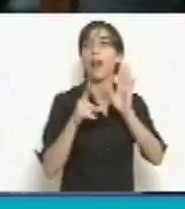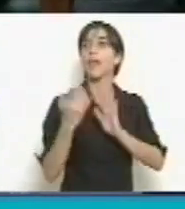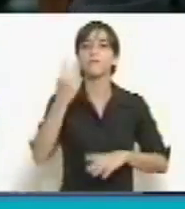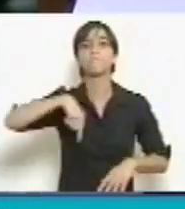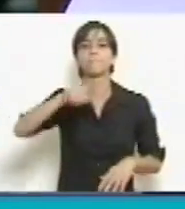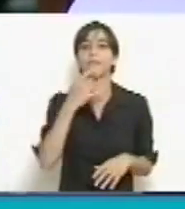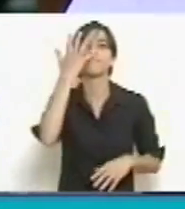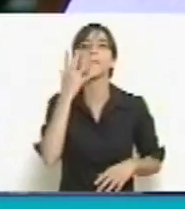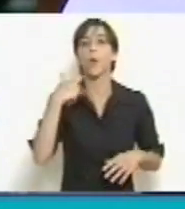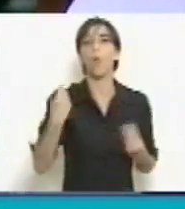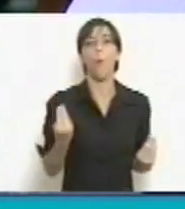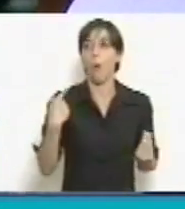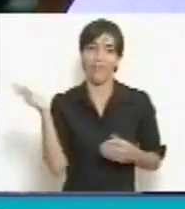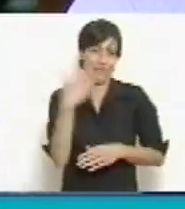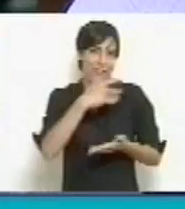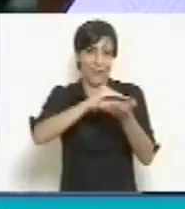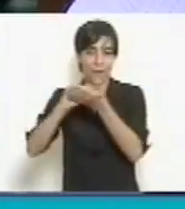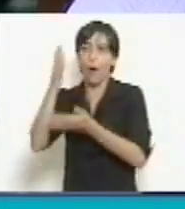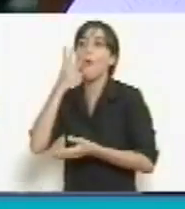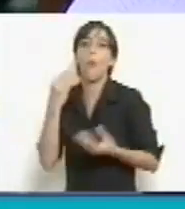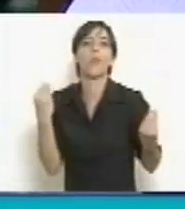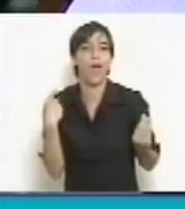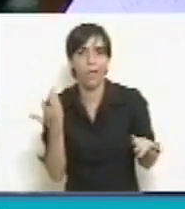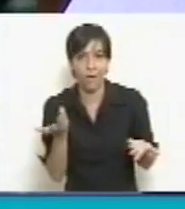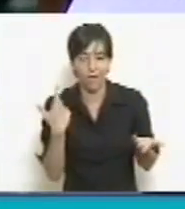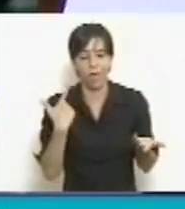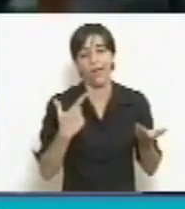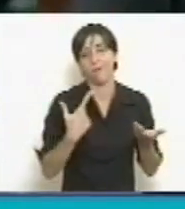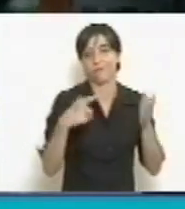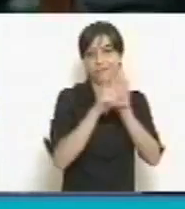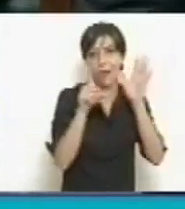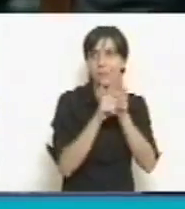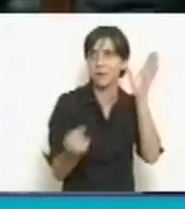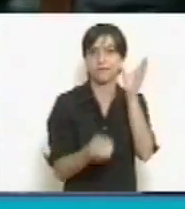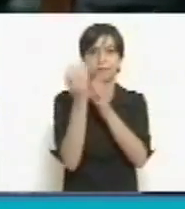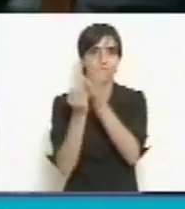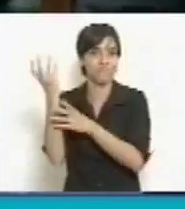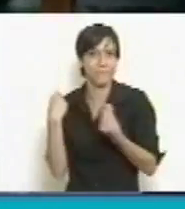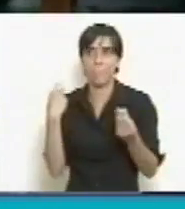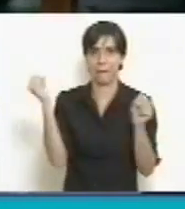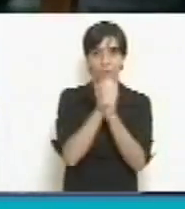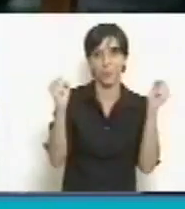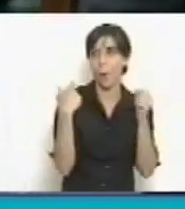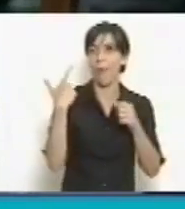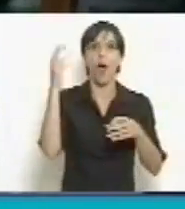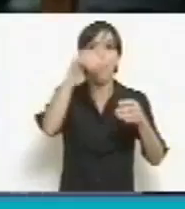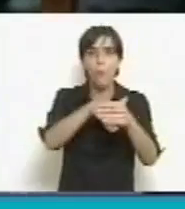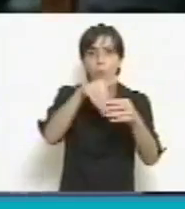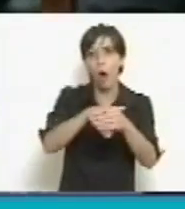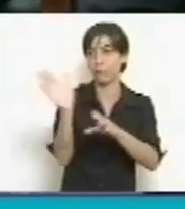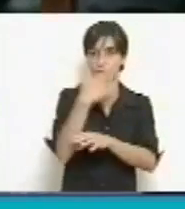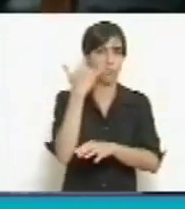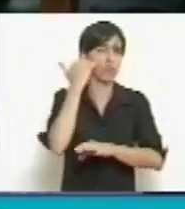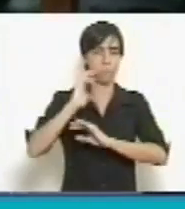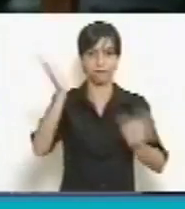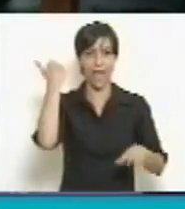en general a todos los legisladores, de hecho todos hemos votado el proyecto inicial, el que